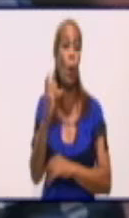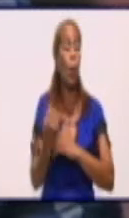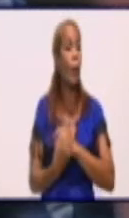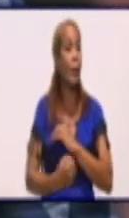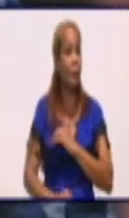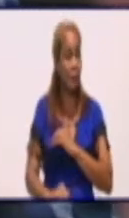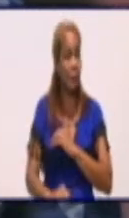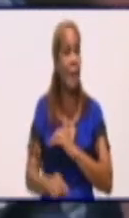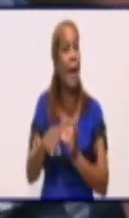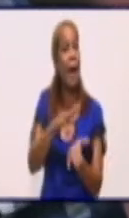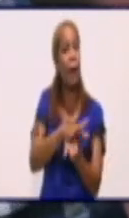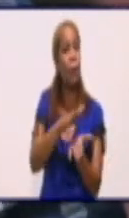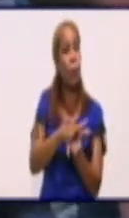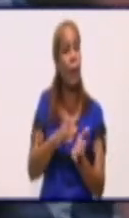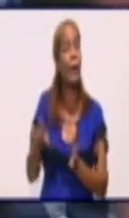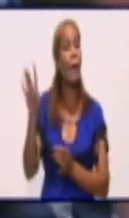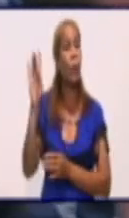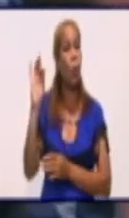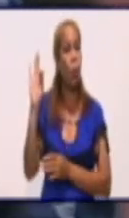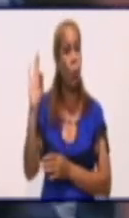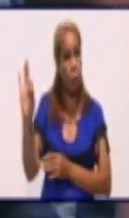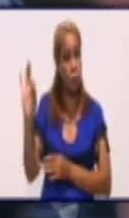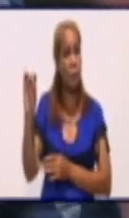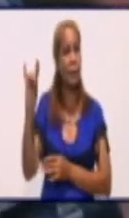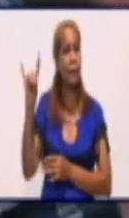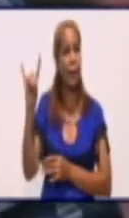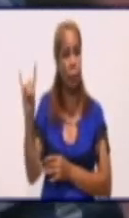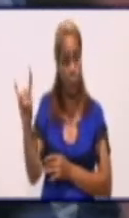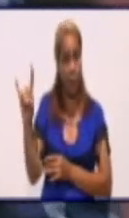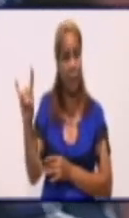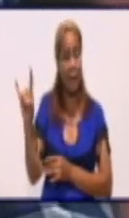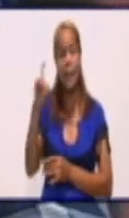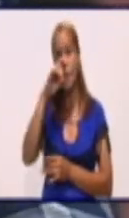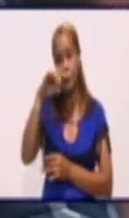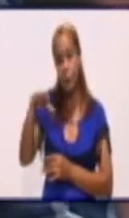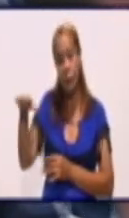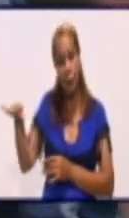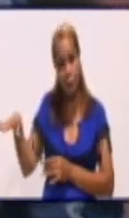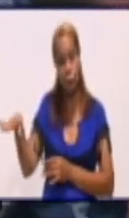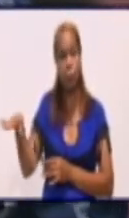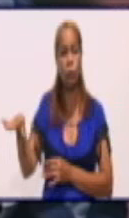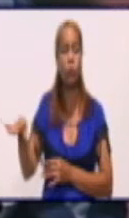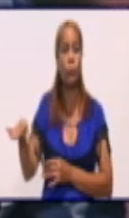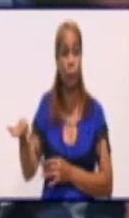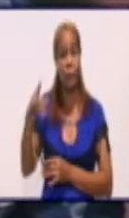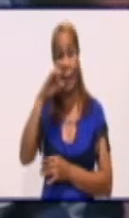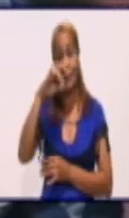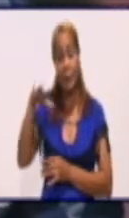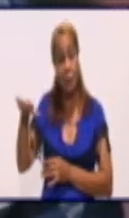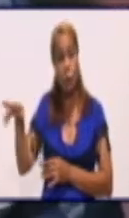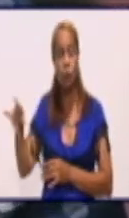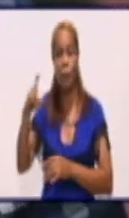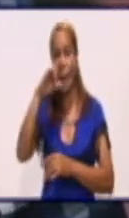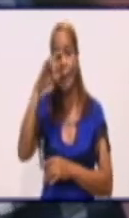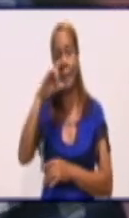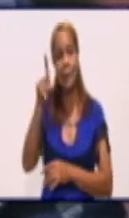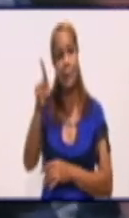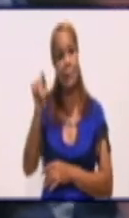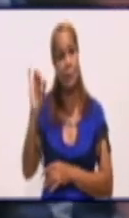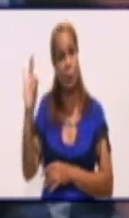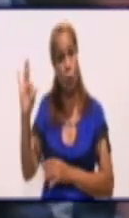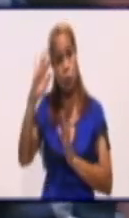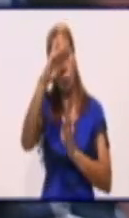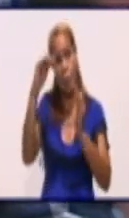en estos 15 días 89 pacientes confirmados en edades pediátricas. Una cifra también importante. No tenemos